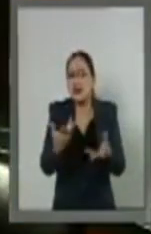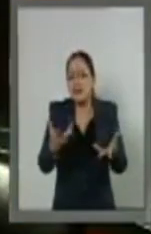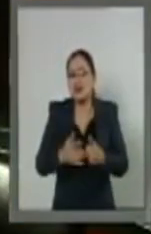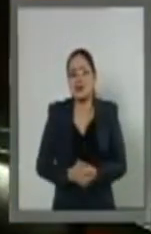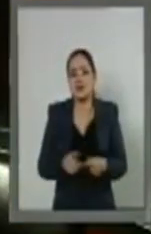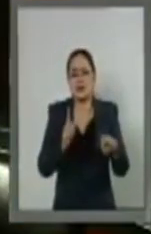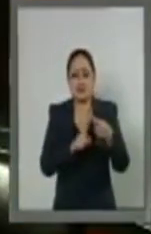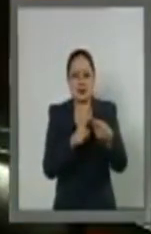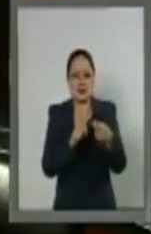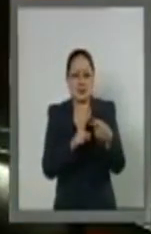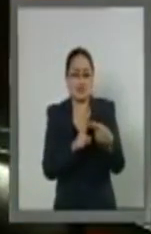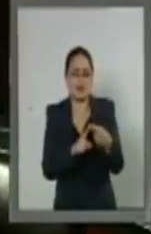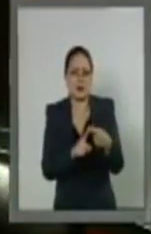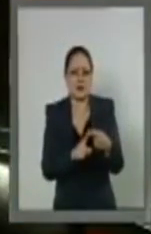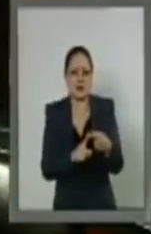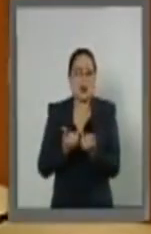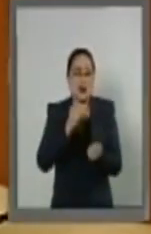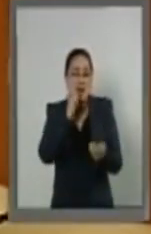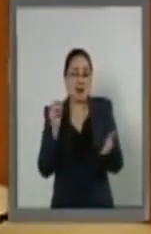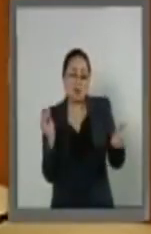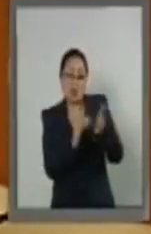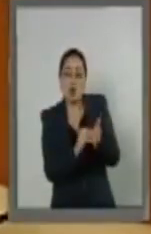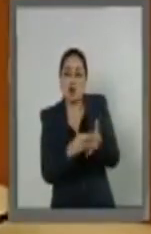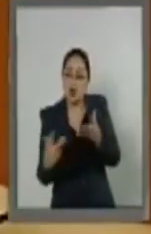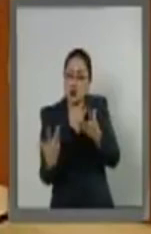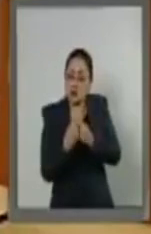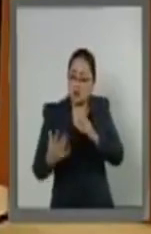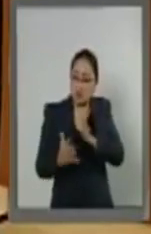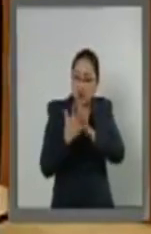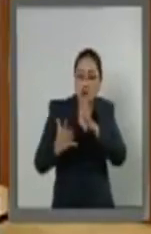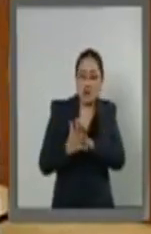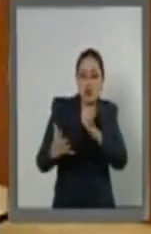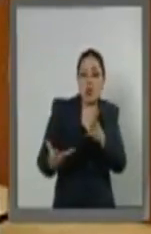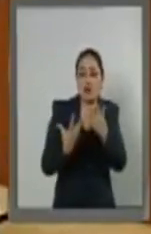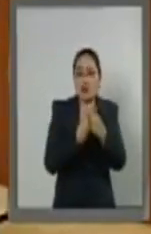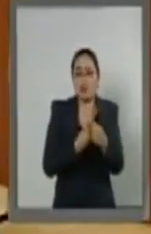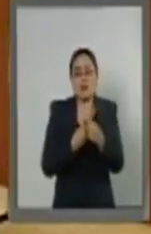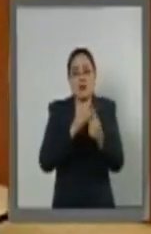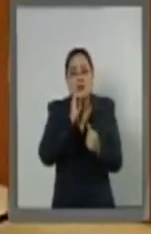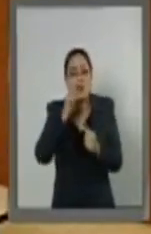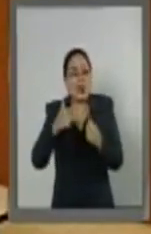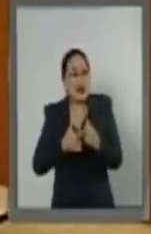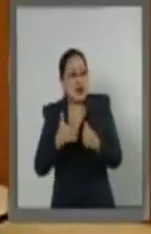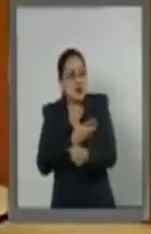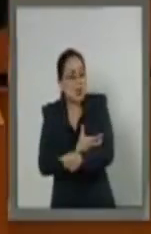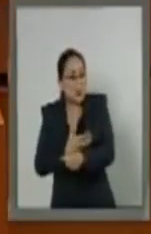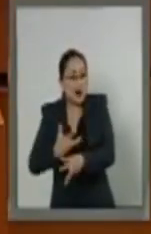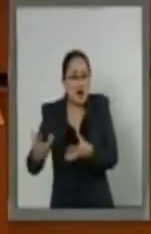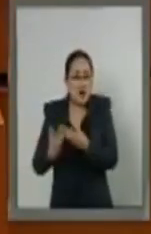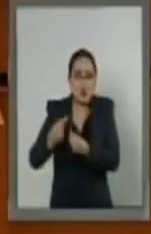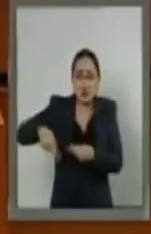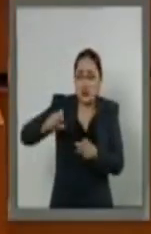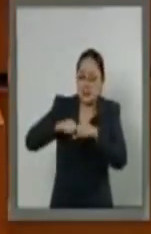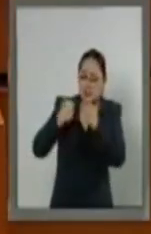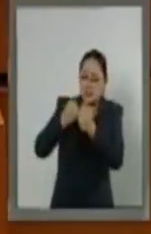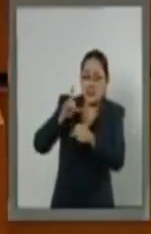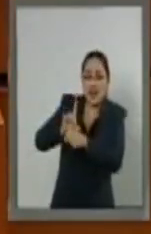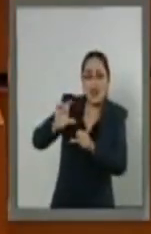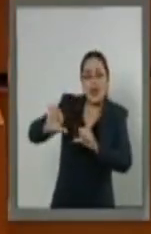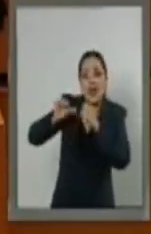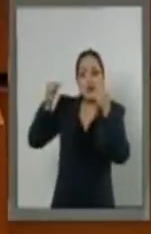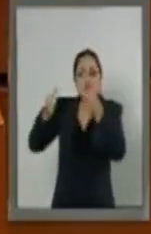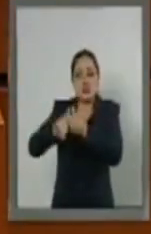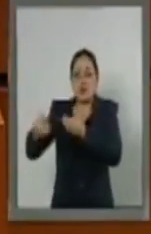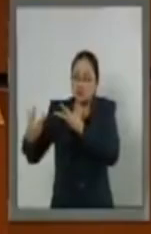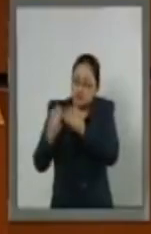no hay en el texto nada que indique que haya algún acompañamiento de la sociedad civil que